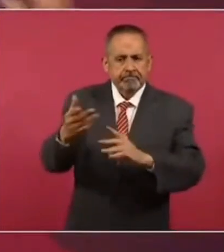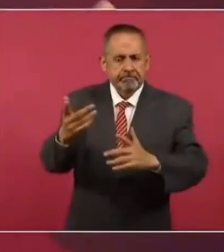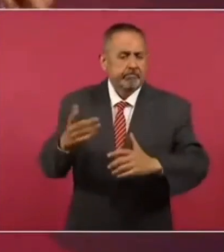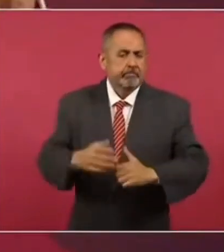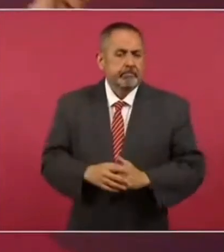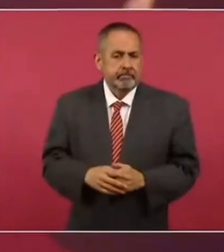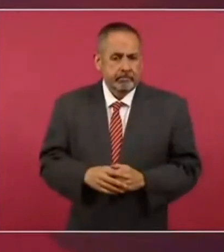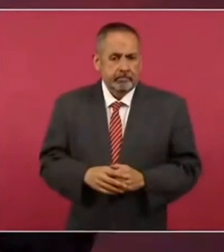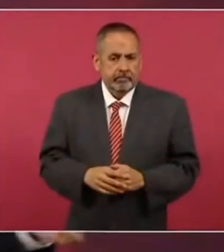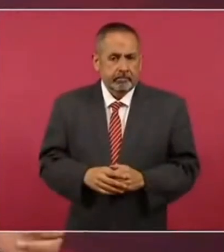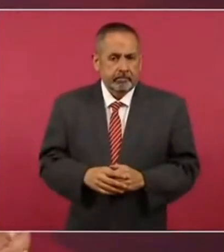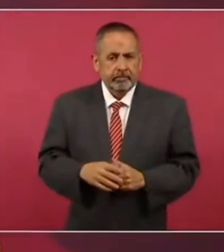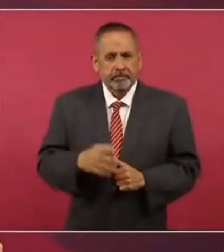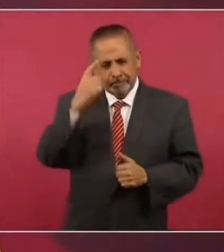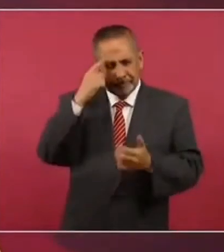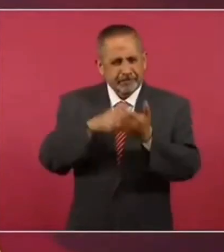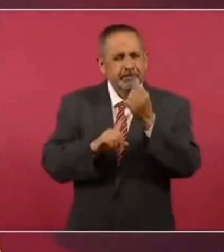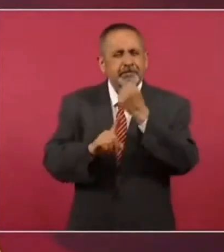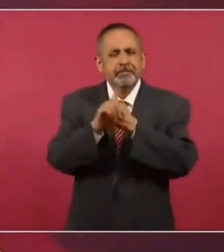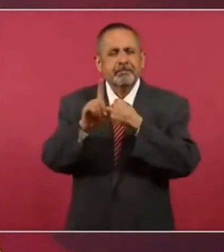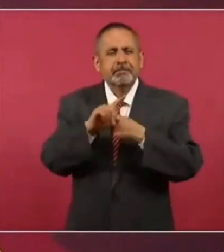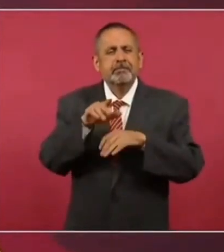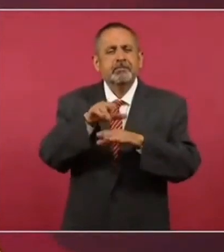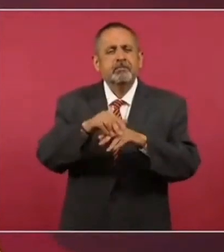Tuvimos el problema de los vapeadores.